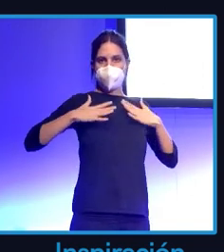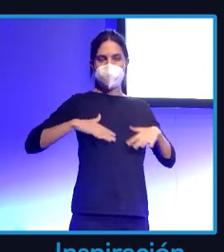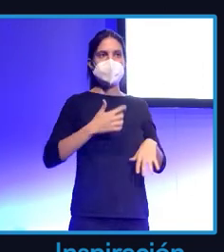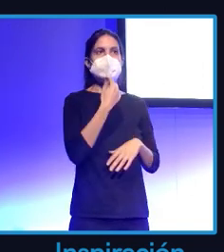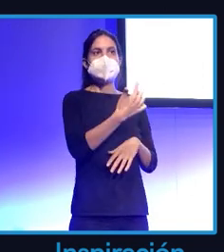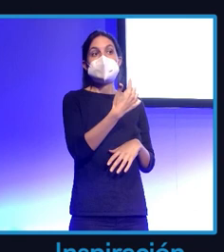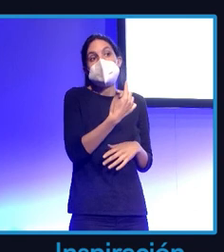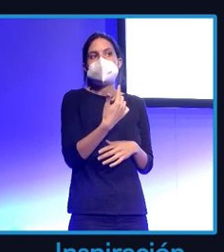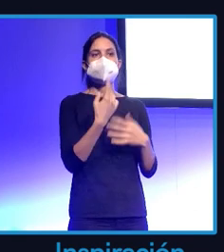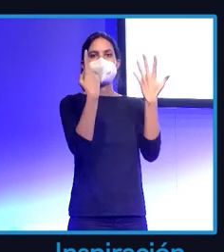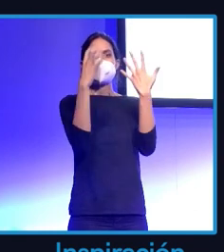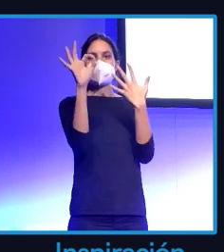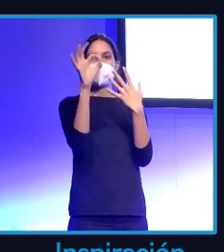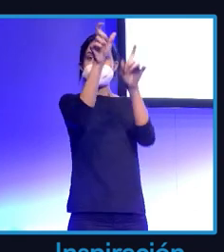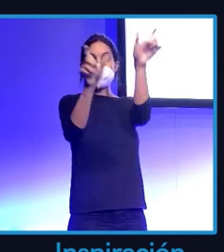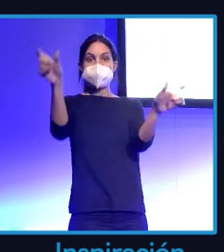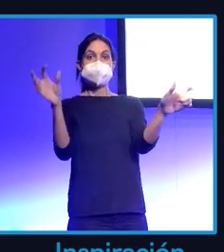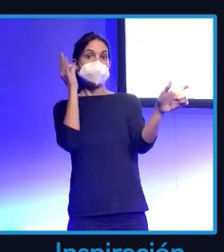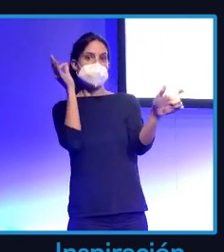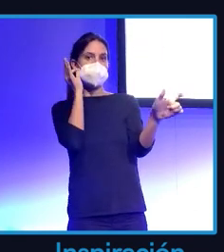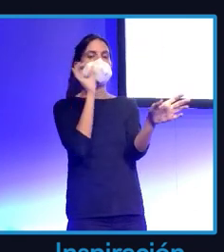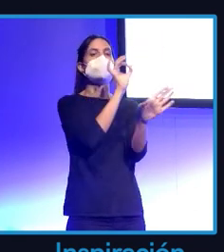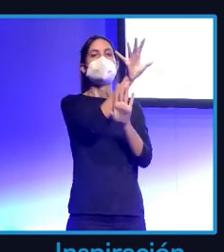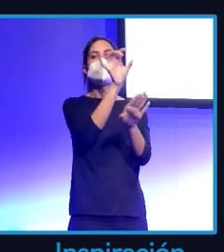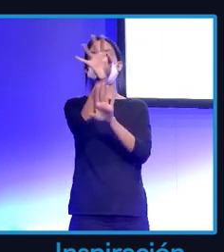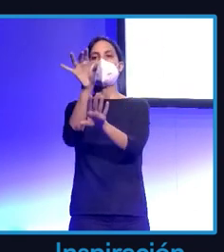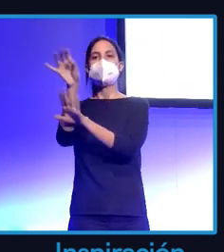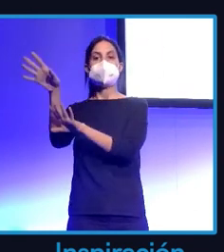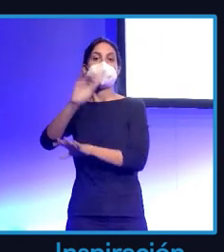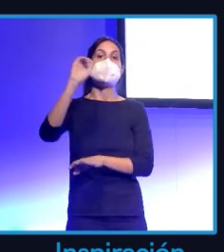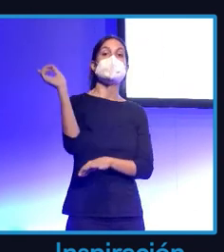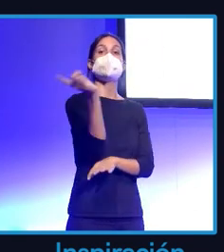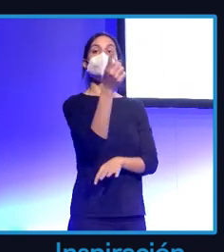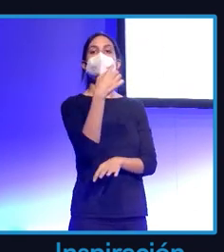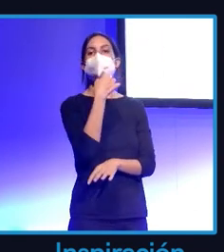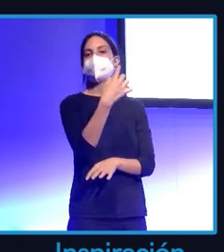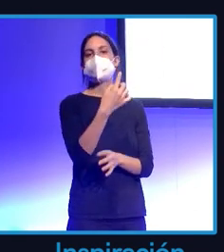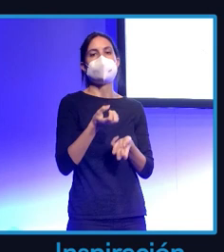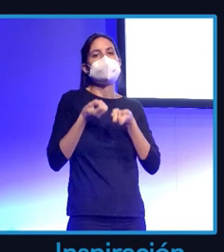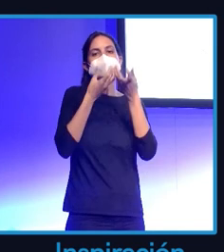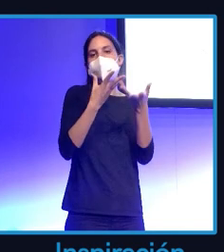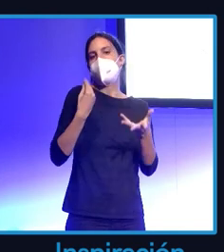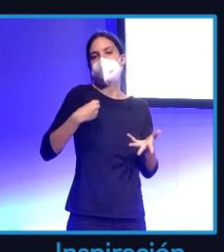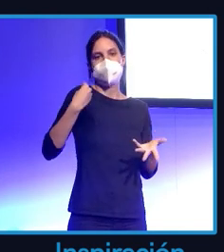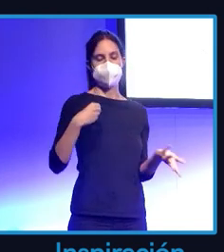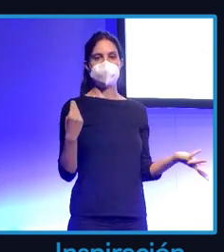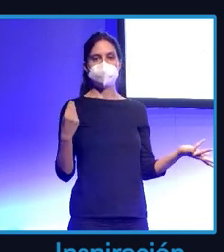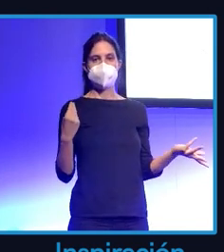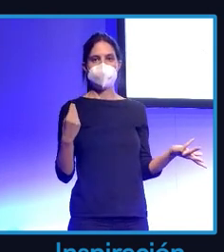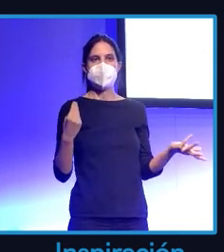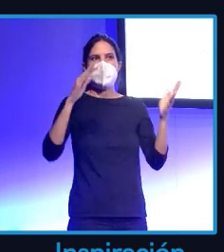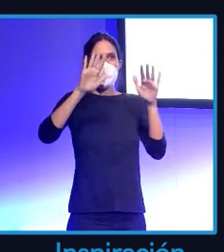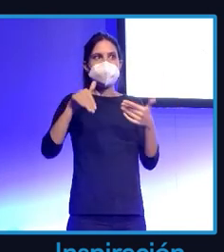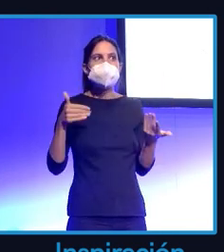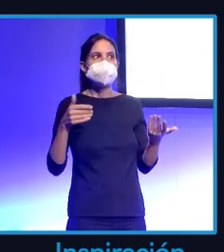dárselo a 60 chicas y tienen que hacer todas lo mismo y tienen que poner todas lo mismo y el mismo mensaje. ¿Qué sentido tiene que elijas a una